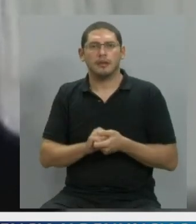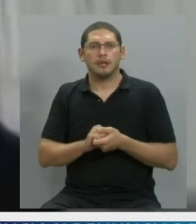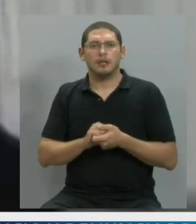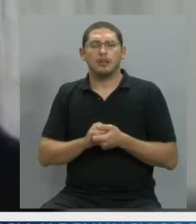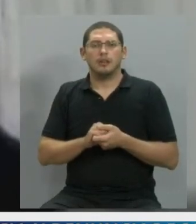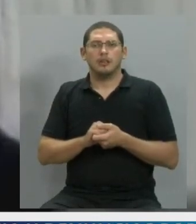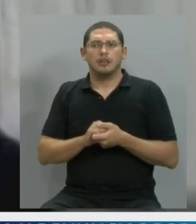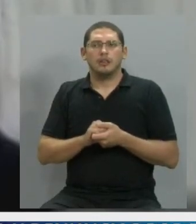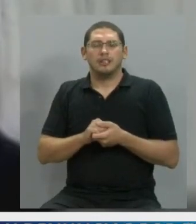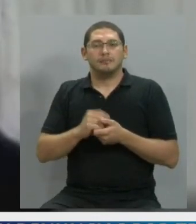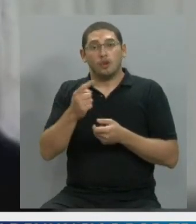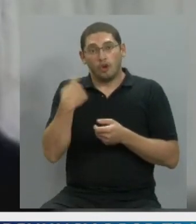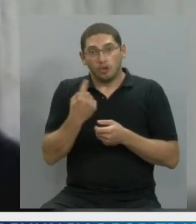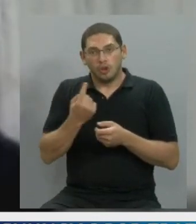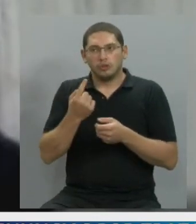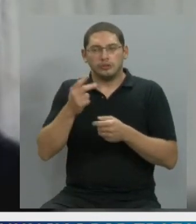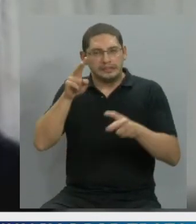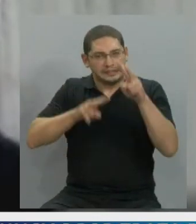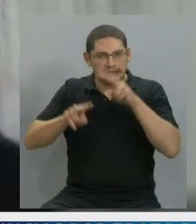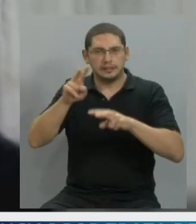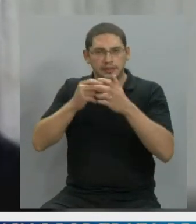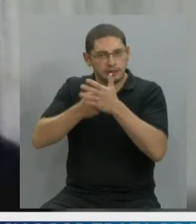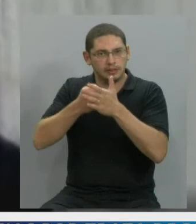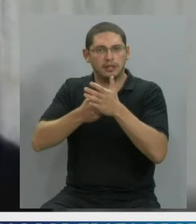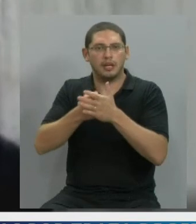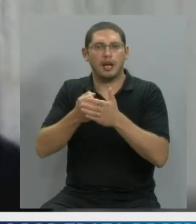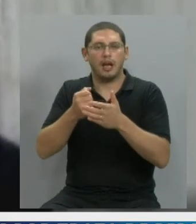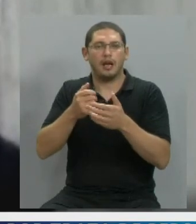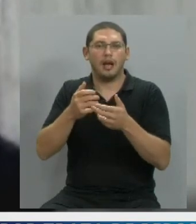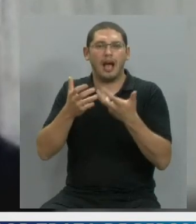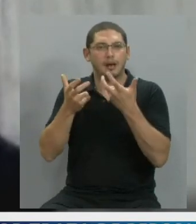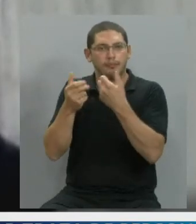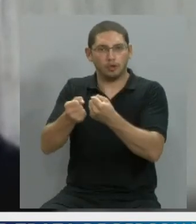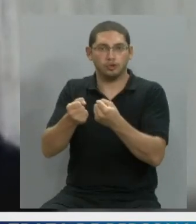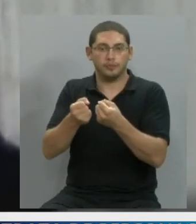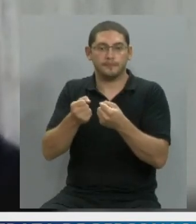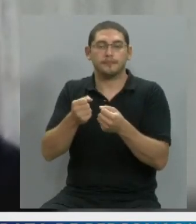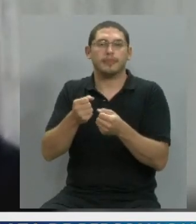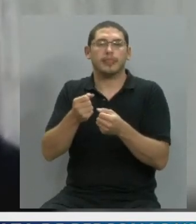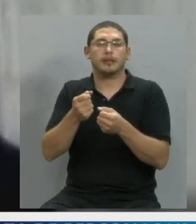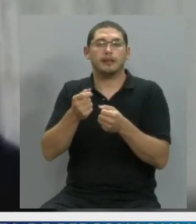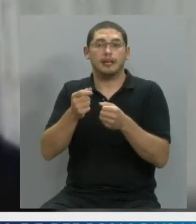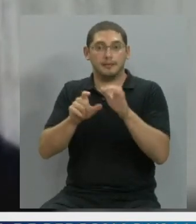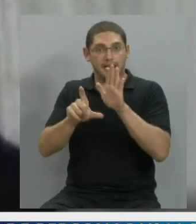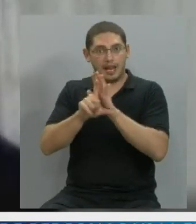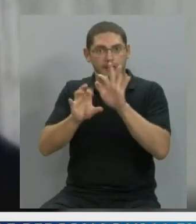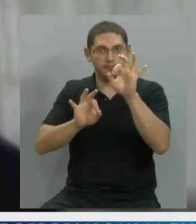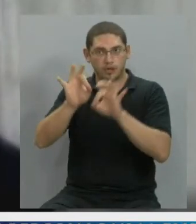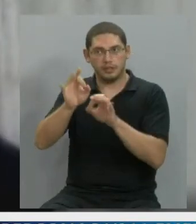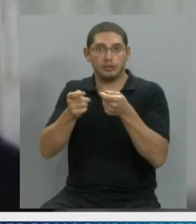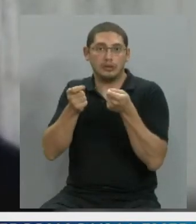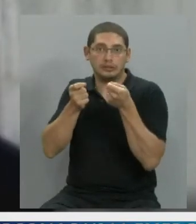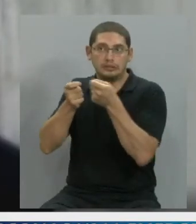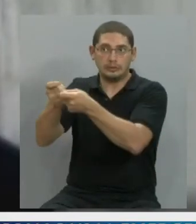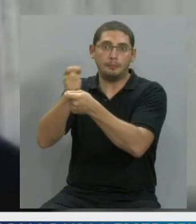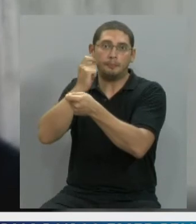el apoyo vamos a ver ahora. El apoyo nos dan una vez que esta ley sea ingresó, ya